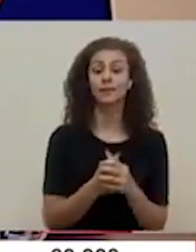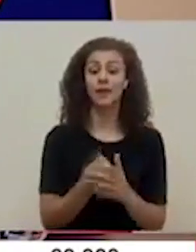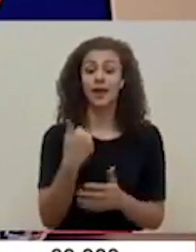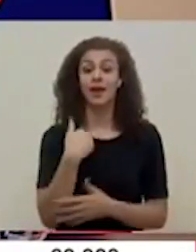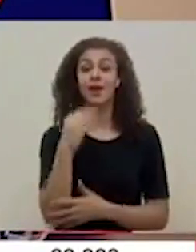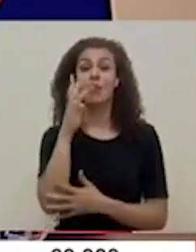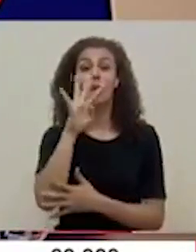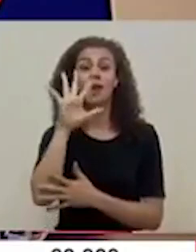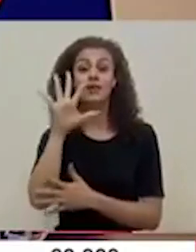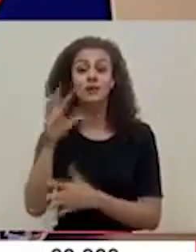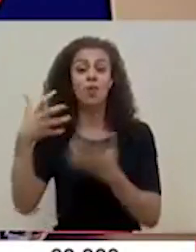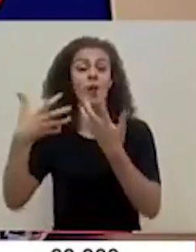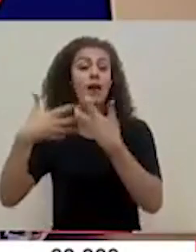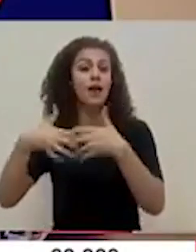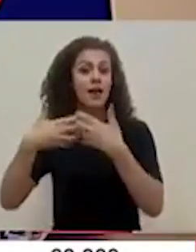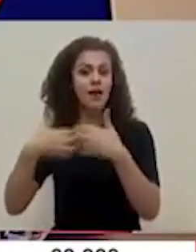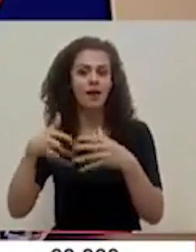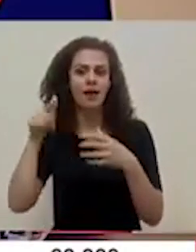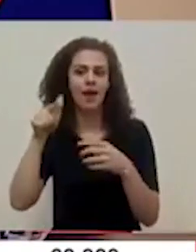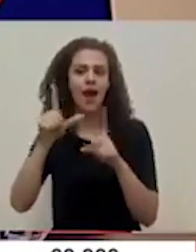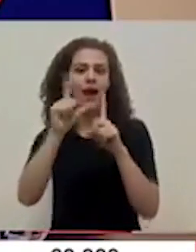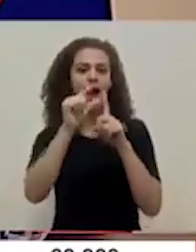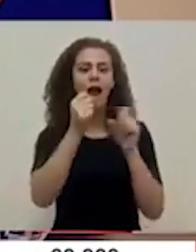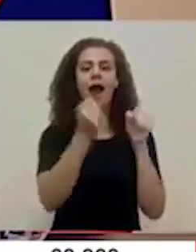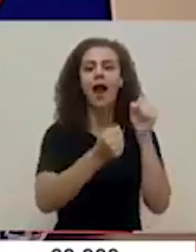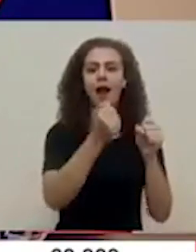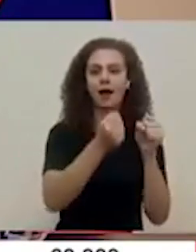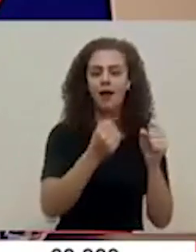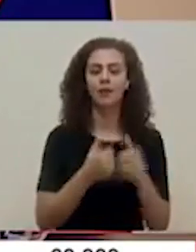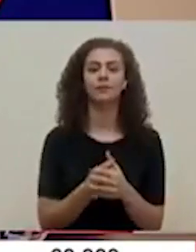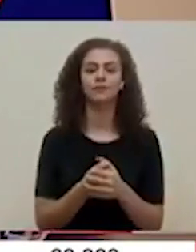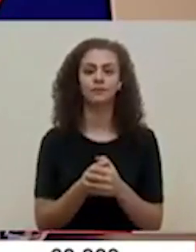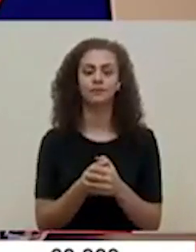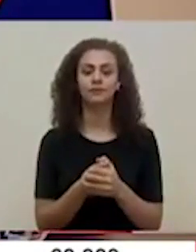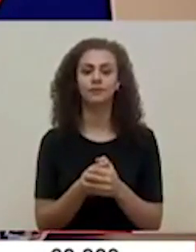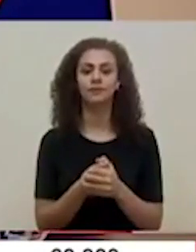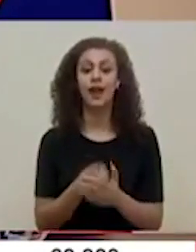45 empresas de renta car, alquiler de vehículos.